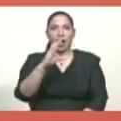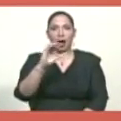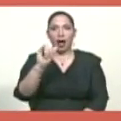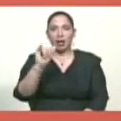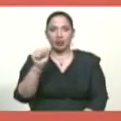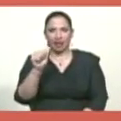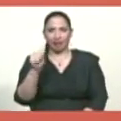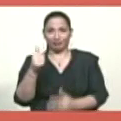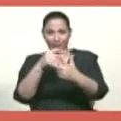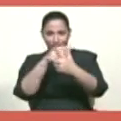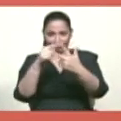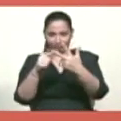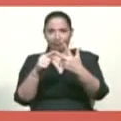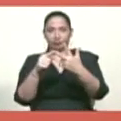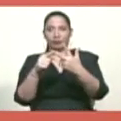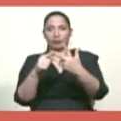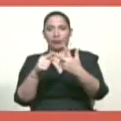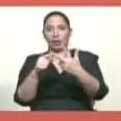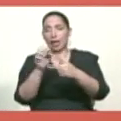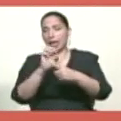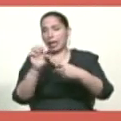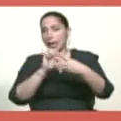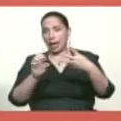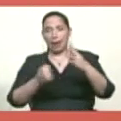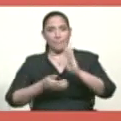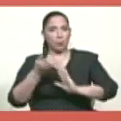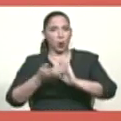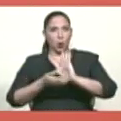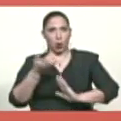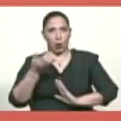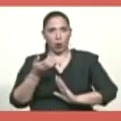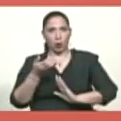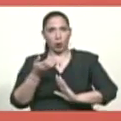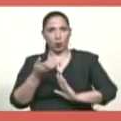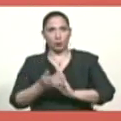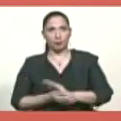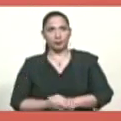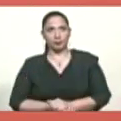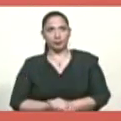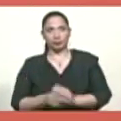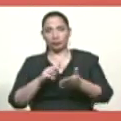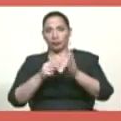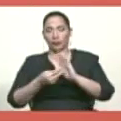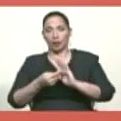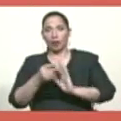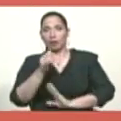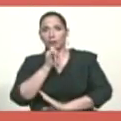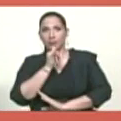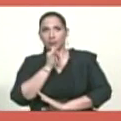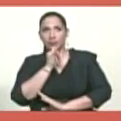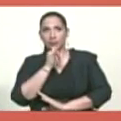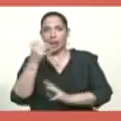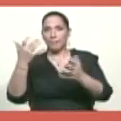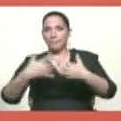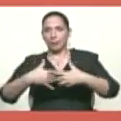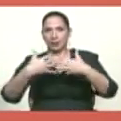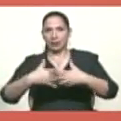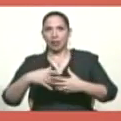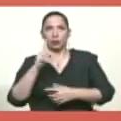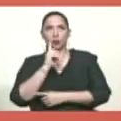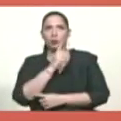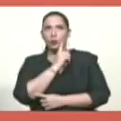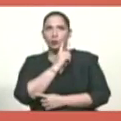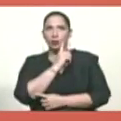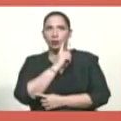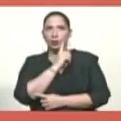Hay un elemento muy importante allí que se refiere y menciona a un empresario llamado